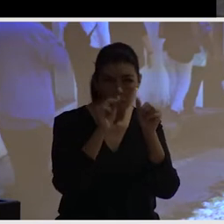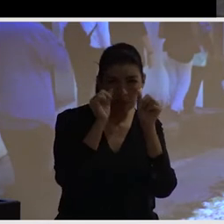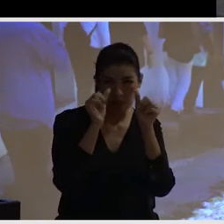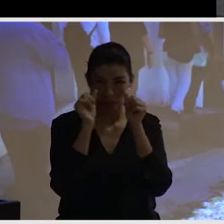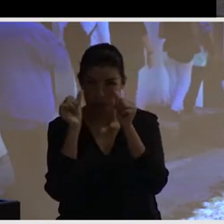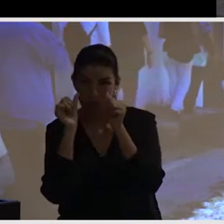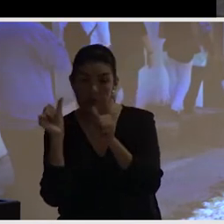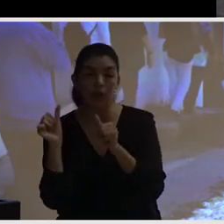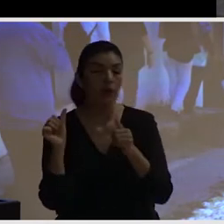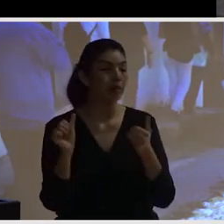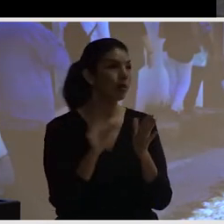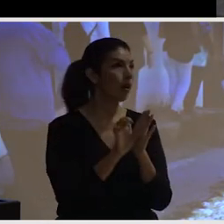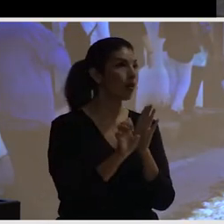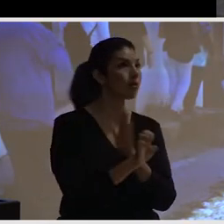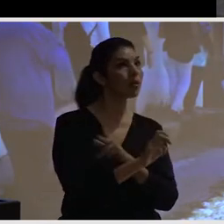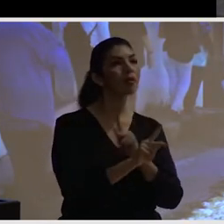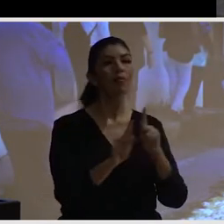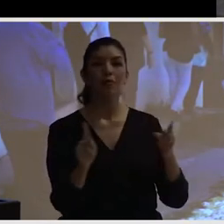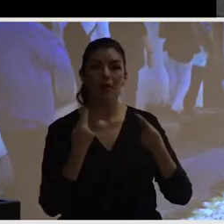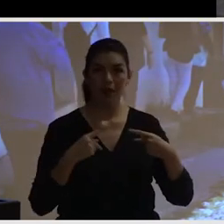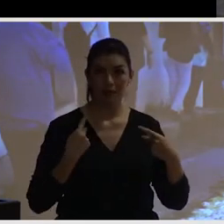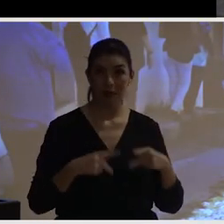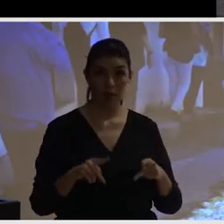mismas cosas. Entonces, en un día de sol buscamos la sombra